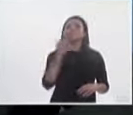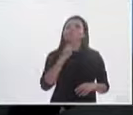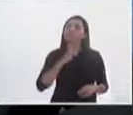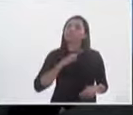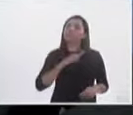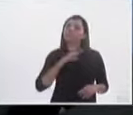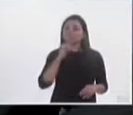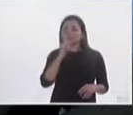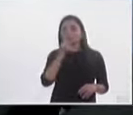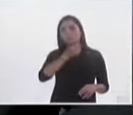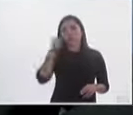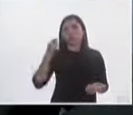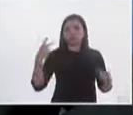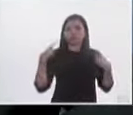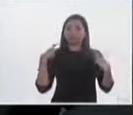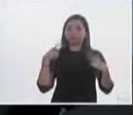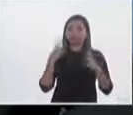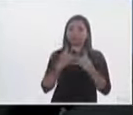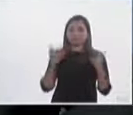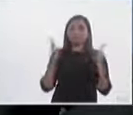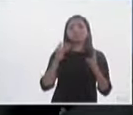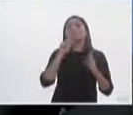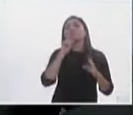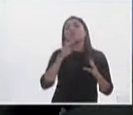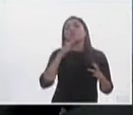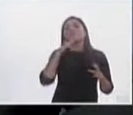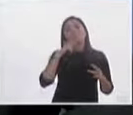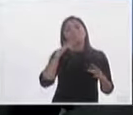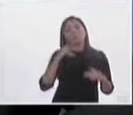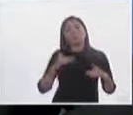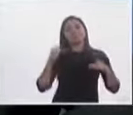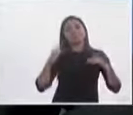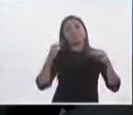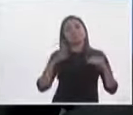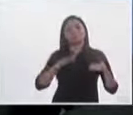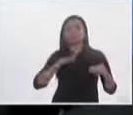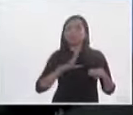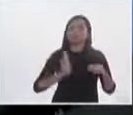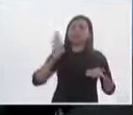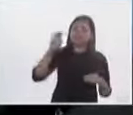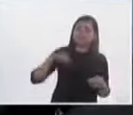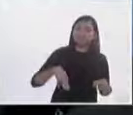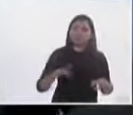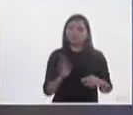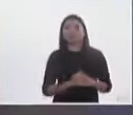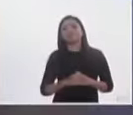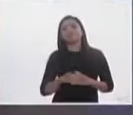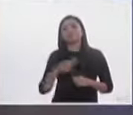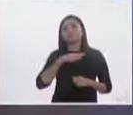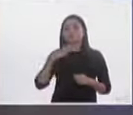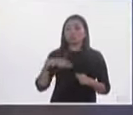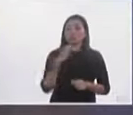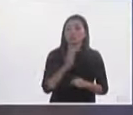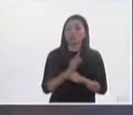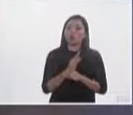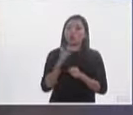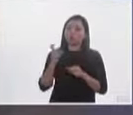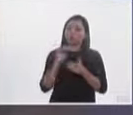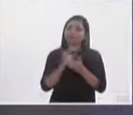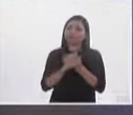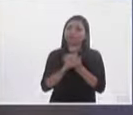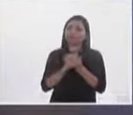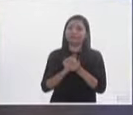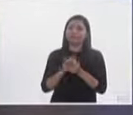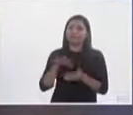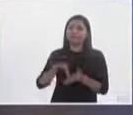programa saluda a los invitados y al staff dice la democracia va mejorando con sus altas y bajas así es pues vamos a escoger de estas